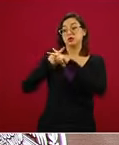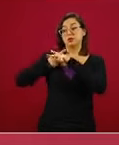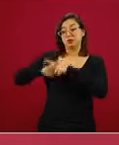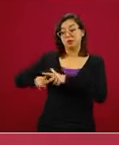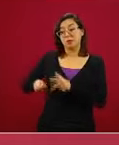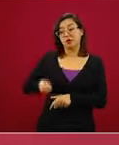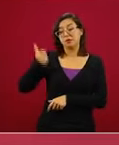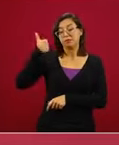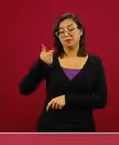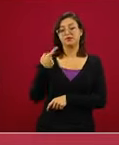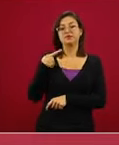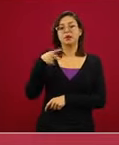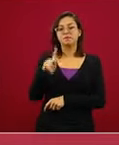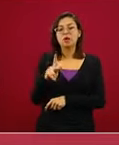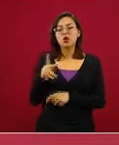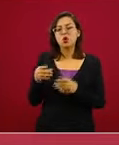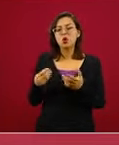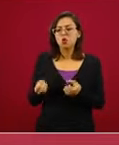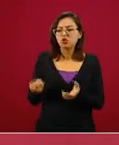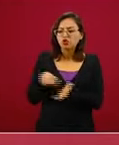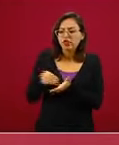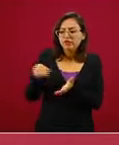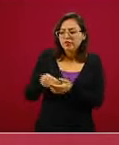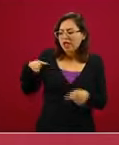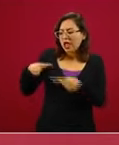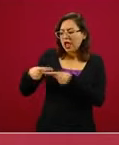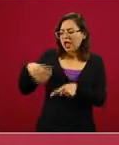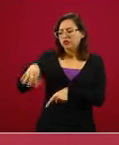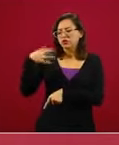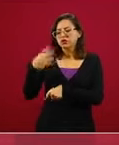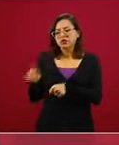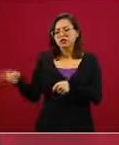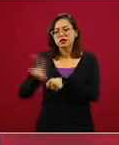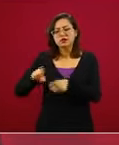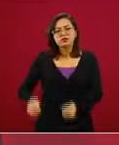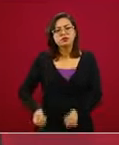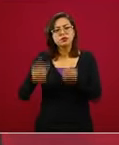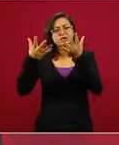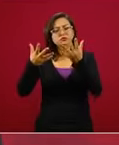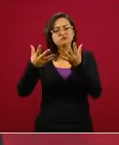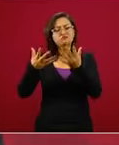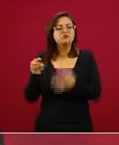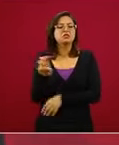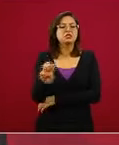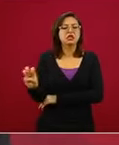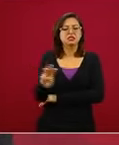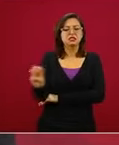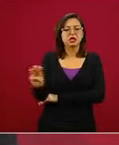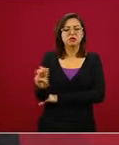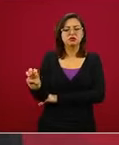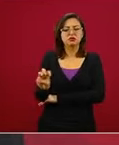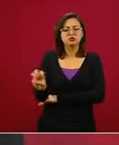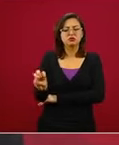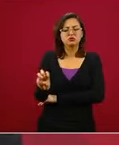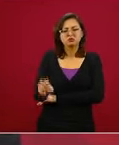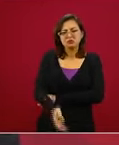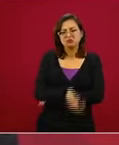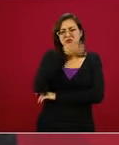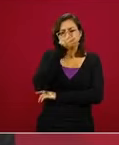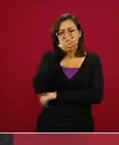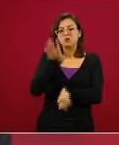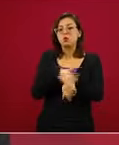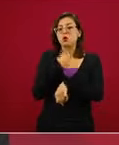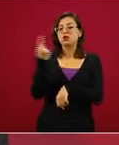de 300 casos activos y esto se debe en mucho al respeto y al cumplimiento de las